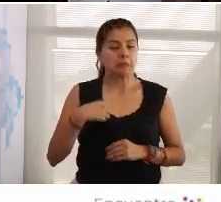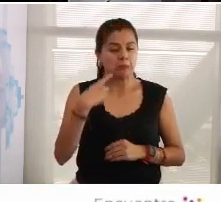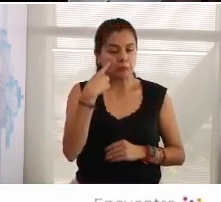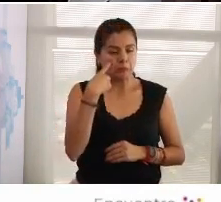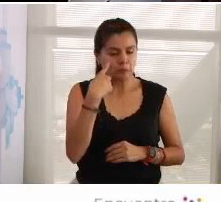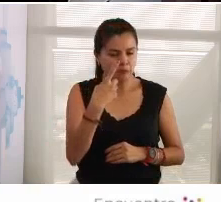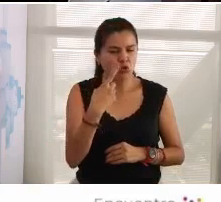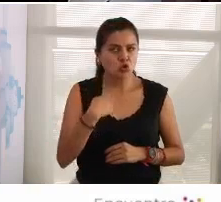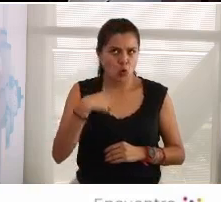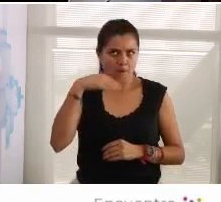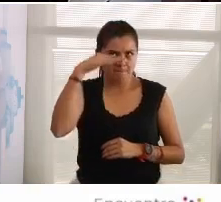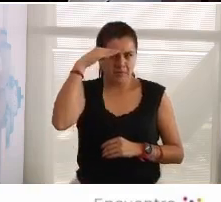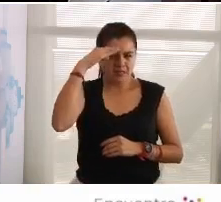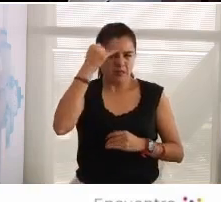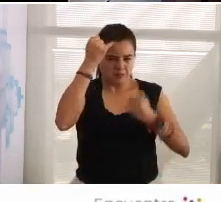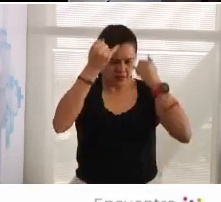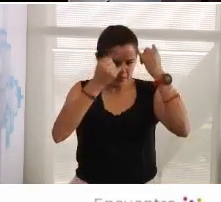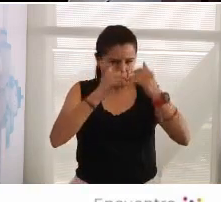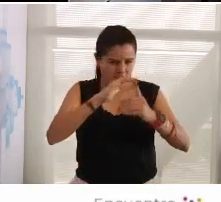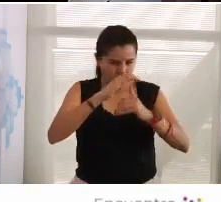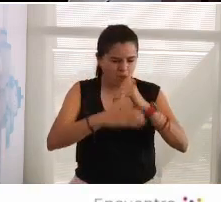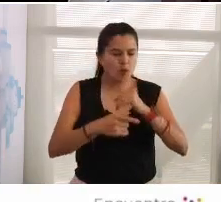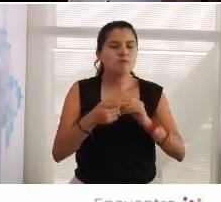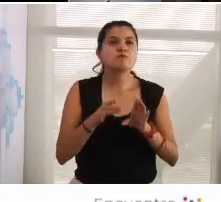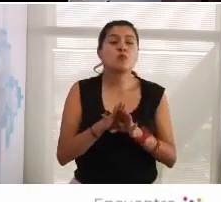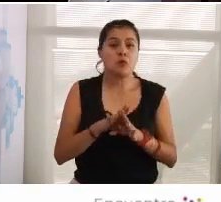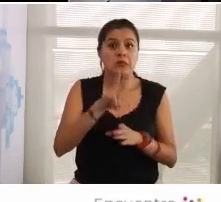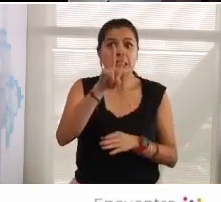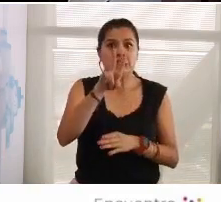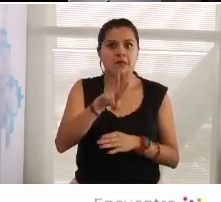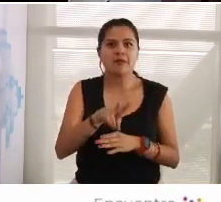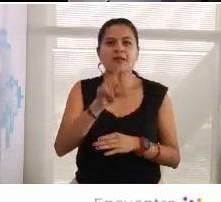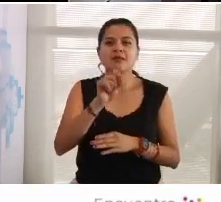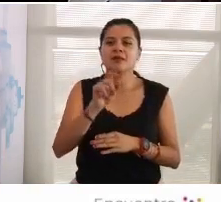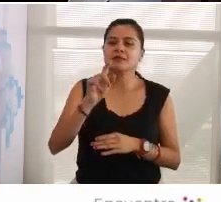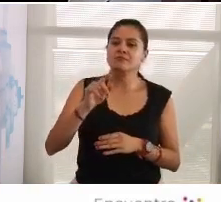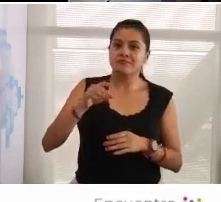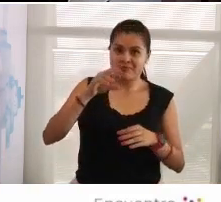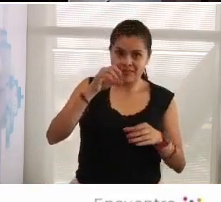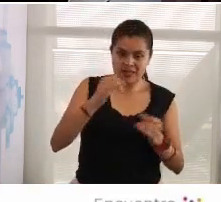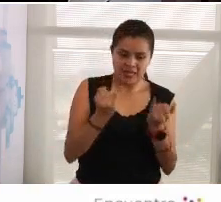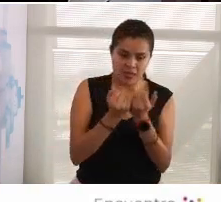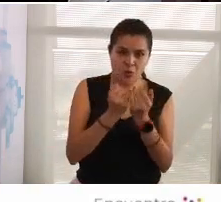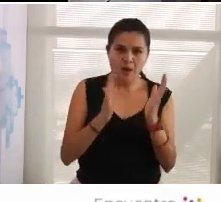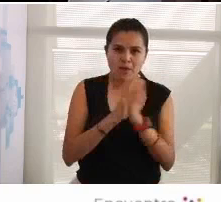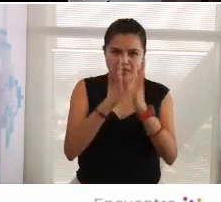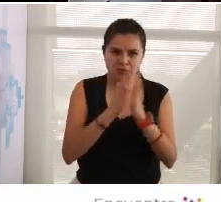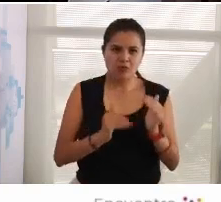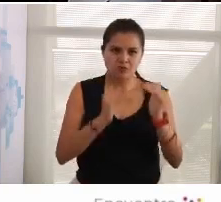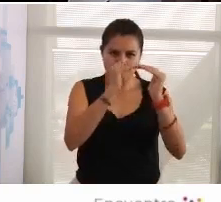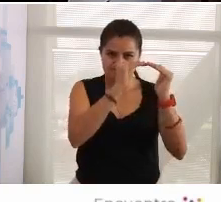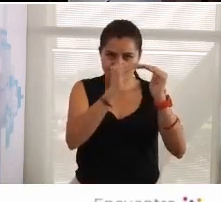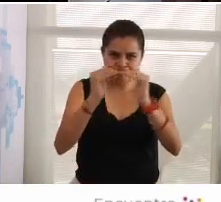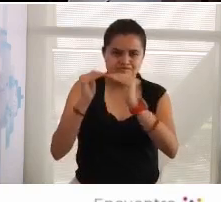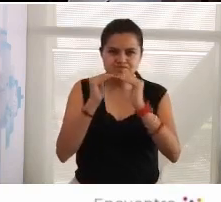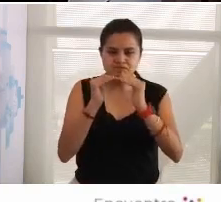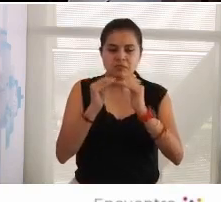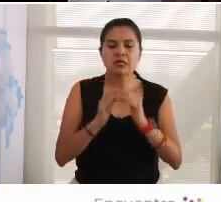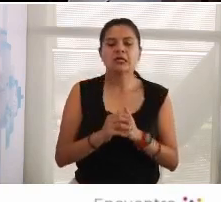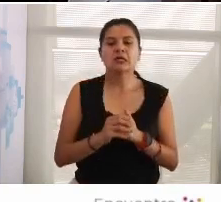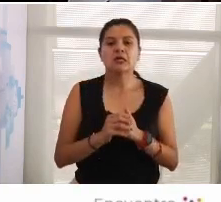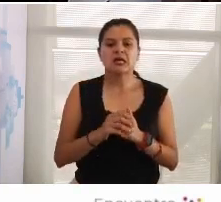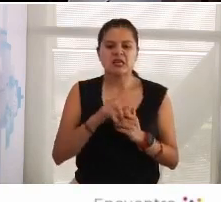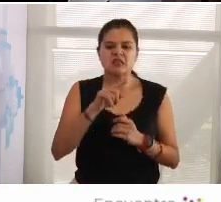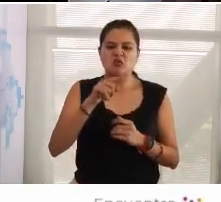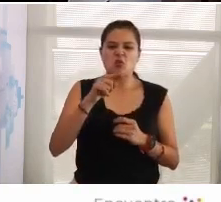luz de lo que trato de argumentar que, en efecto, la democracia es un término abstracto